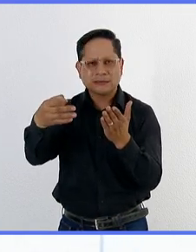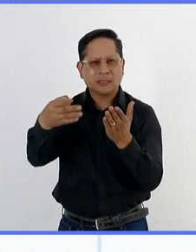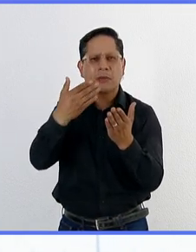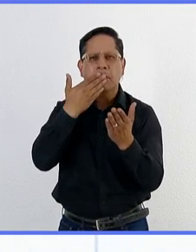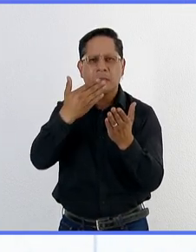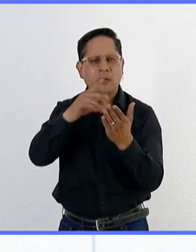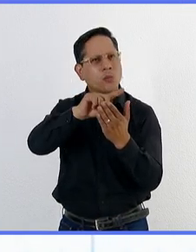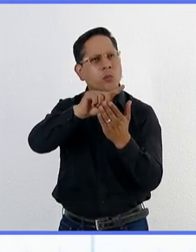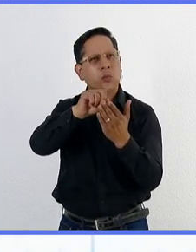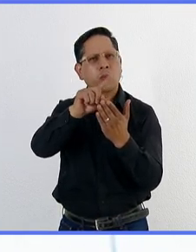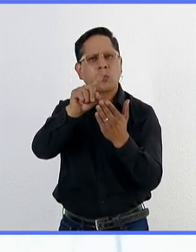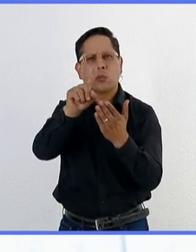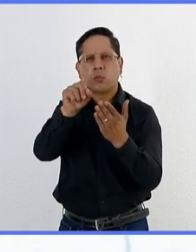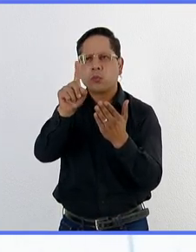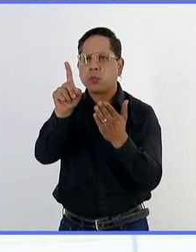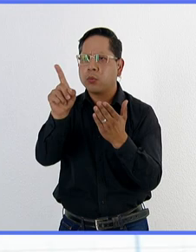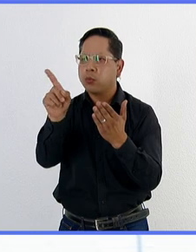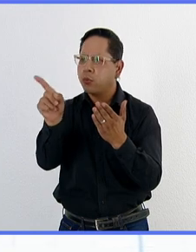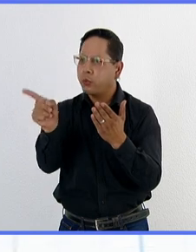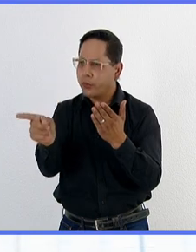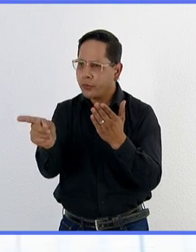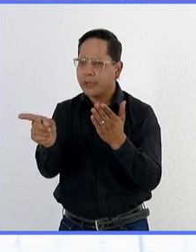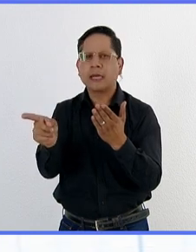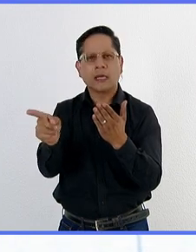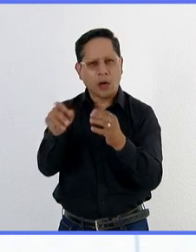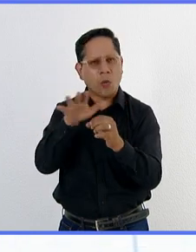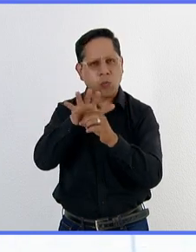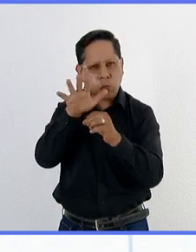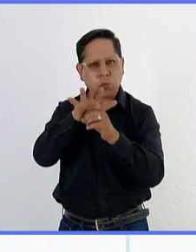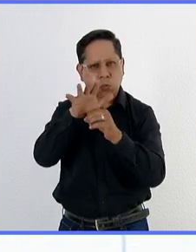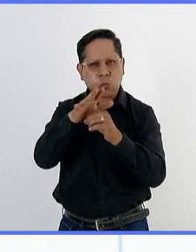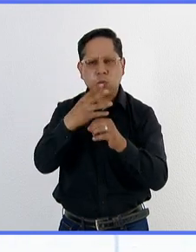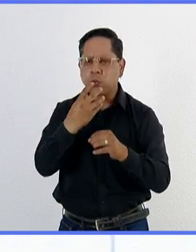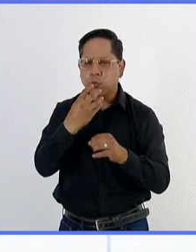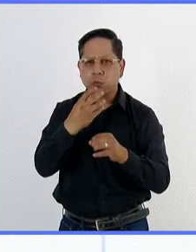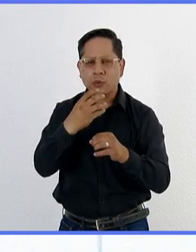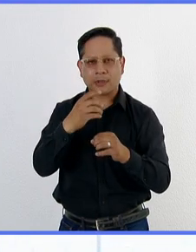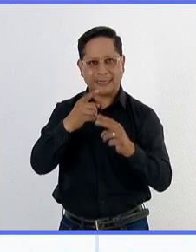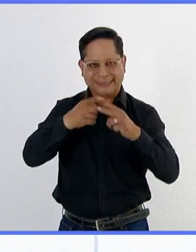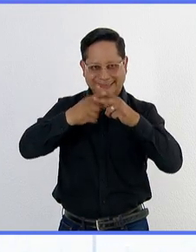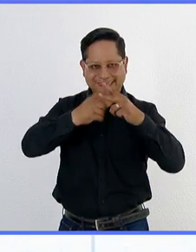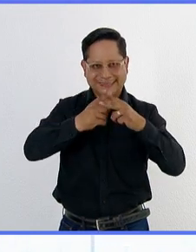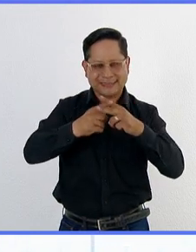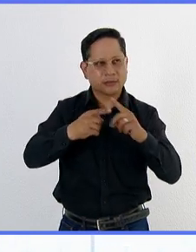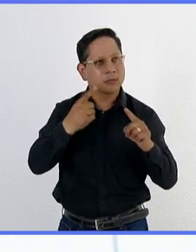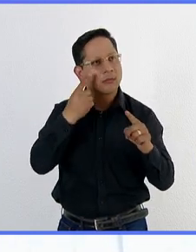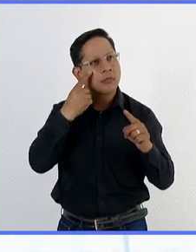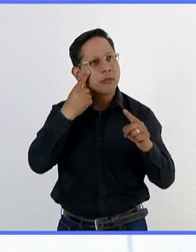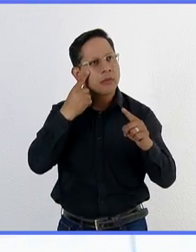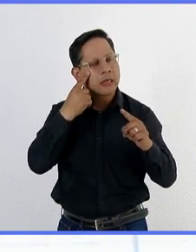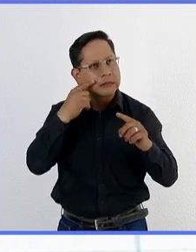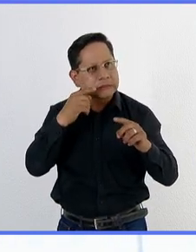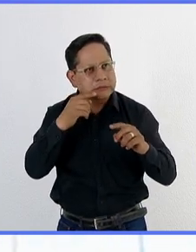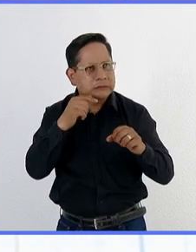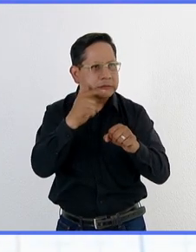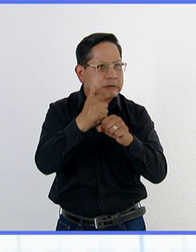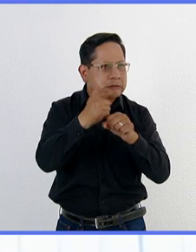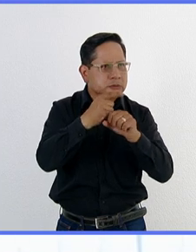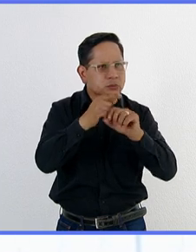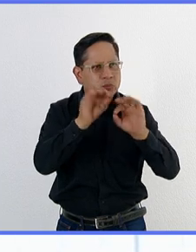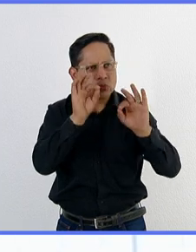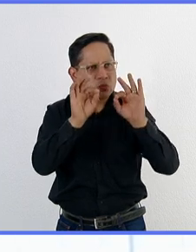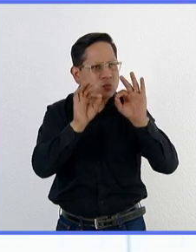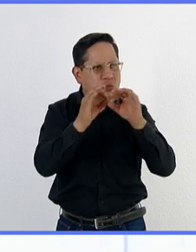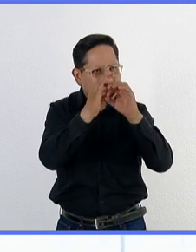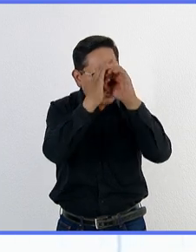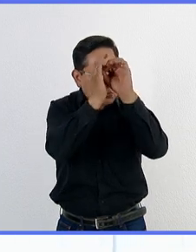una muestra representativa y abundante. A través de algoritmos matemáticos, los científicos pueden detectar la presencia de cáncer